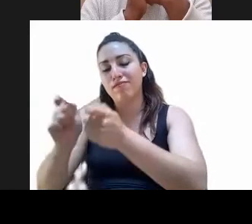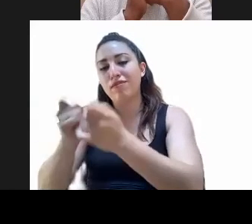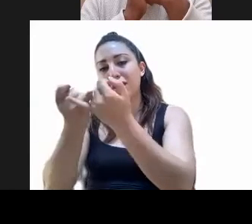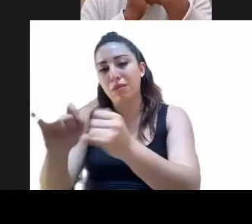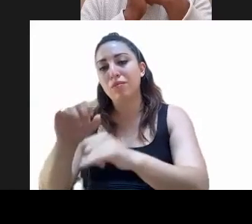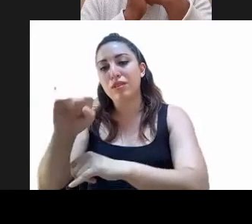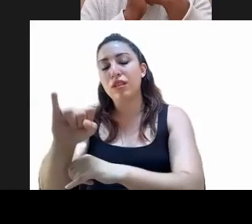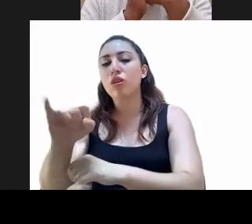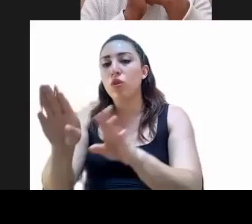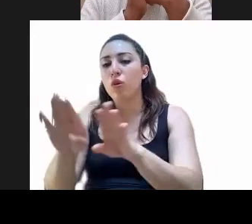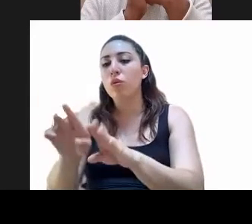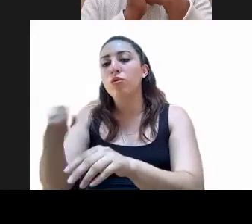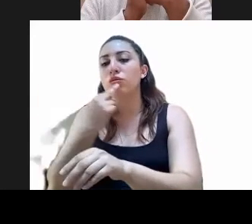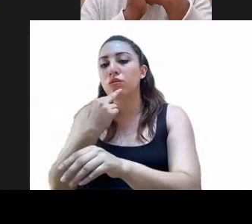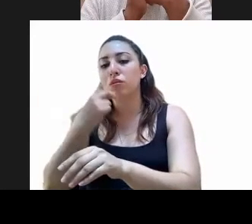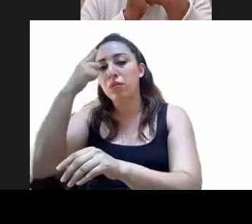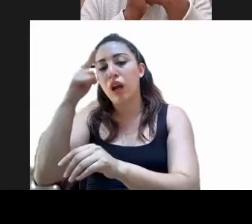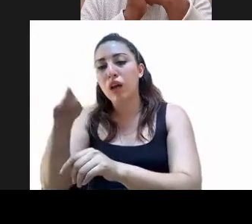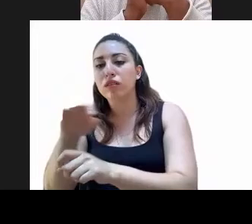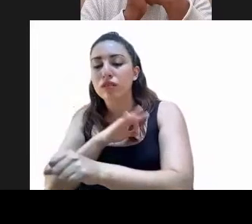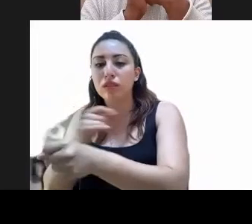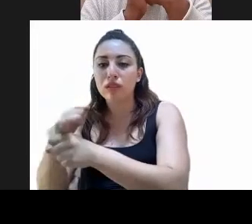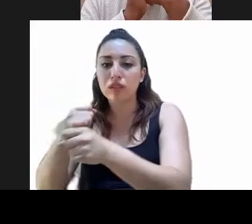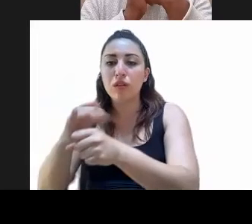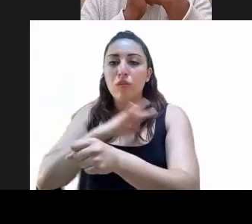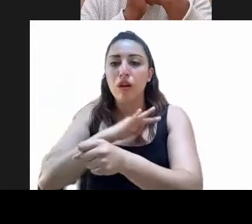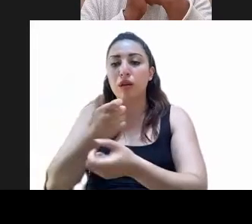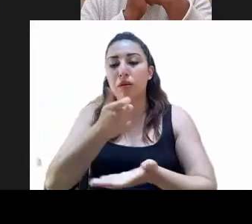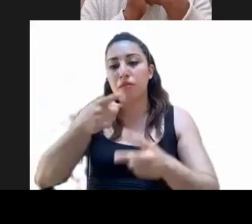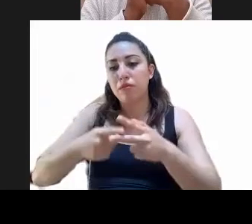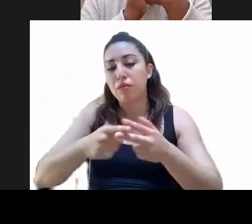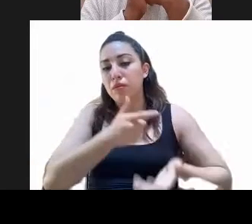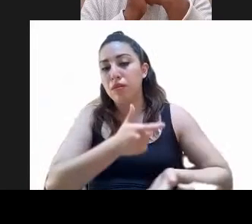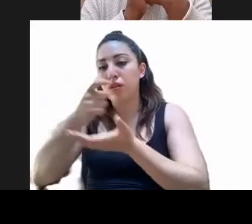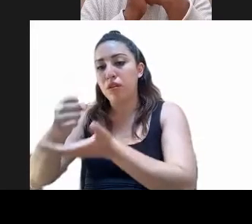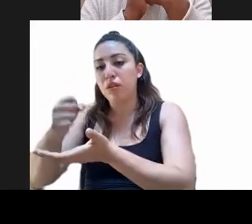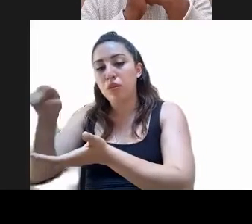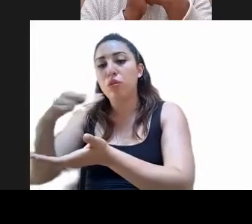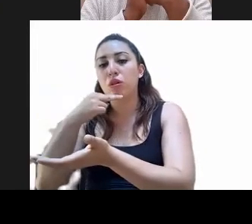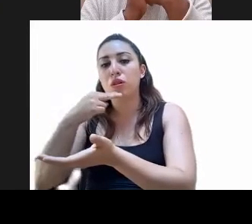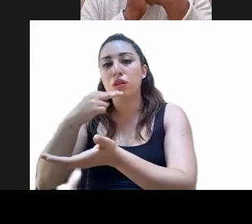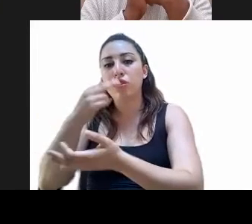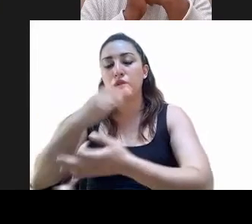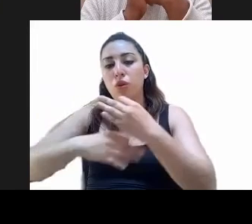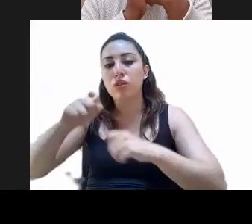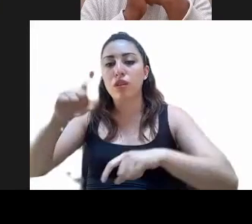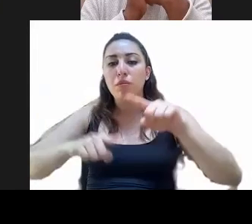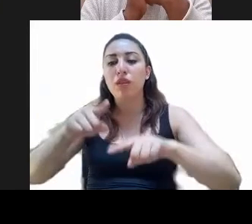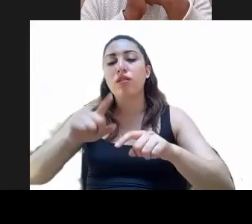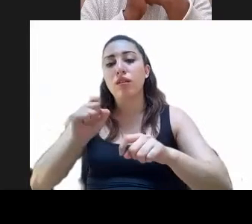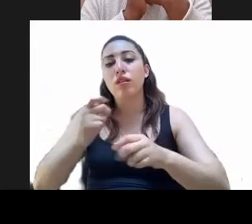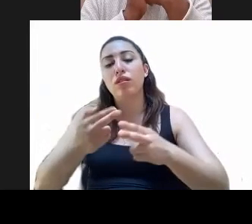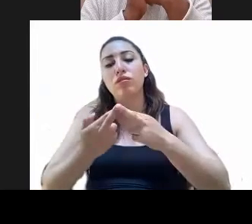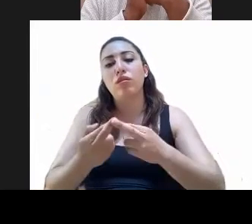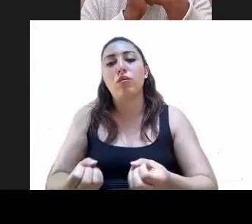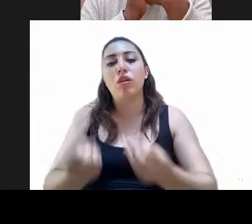patrimonio propio a efecto de que pueda captar directamente recursos públicos que se incorporen a su patrimonio en los términos de las disposiciones fiscales. Sobre este